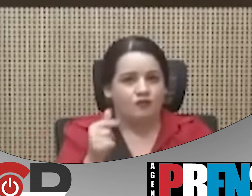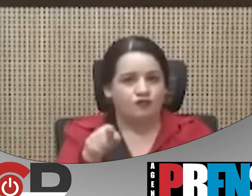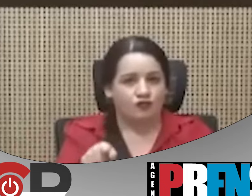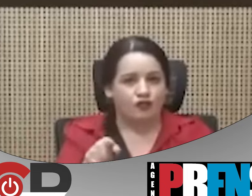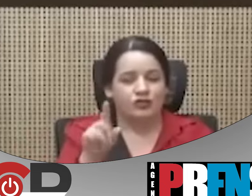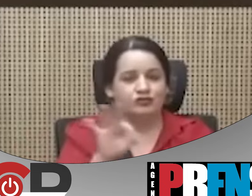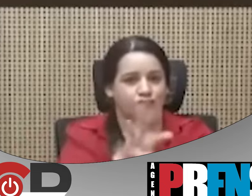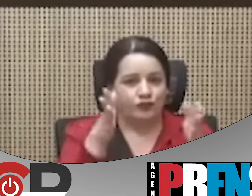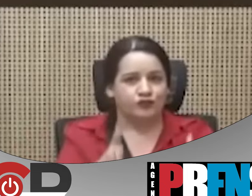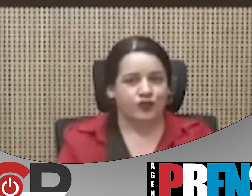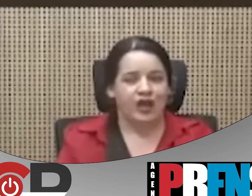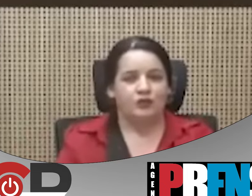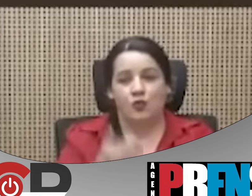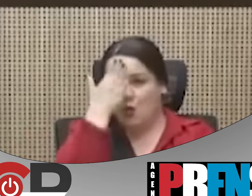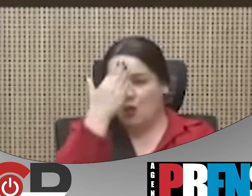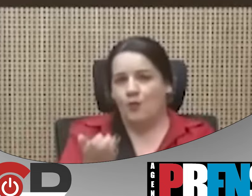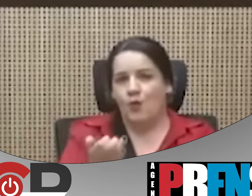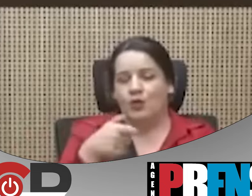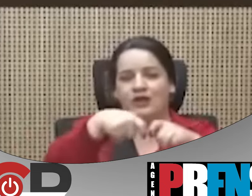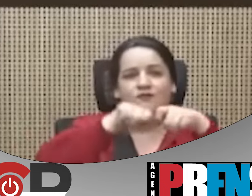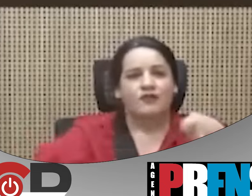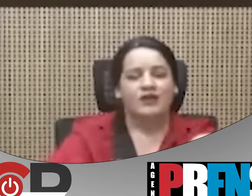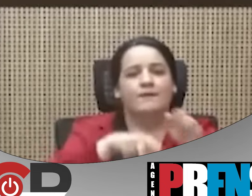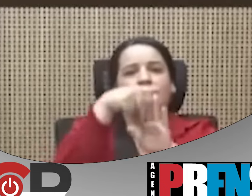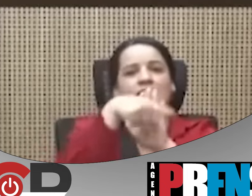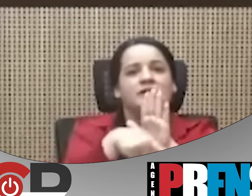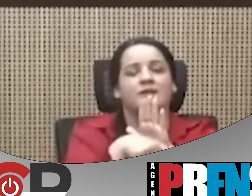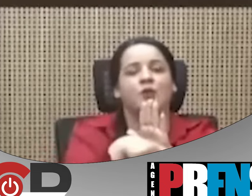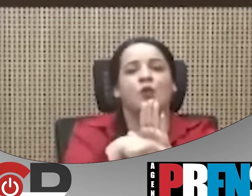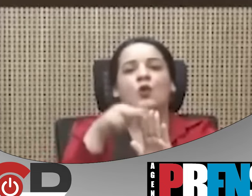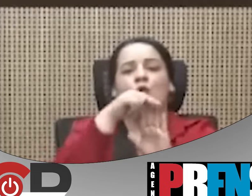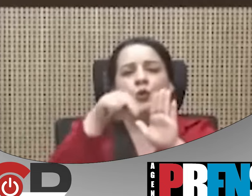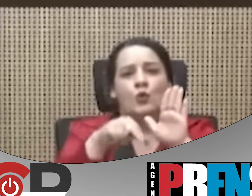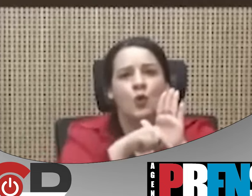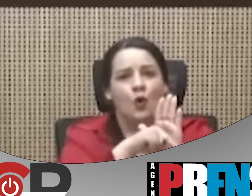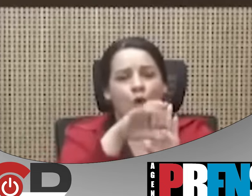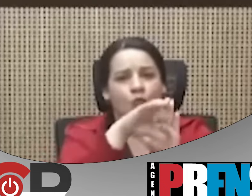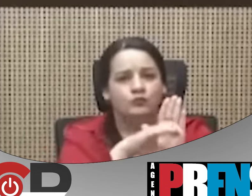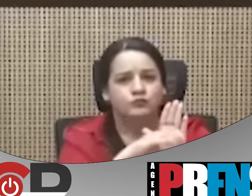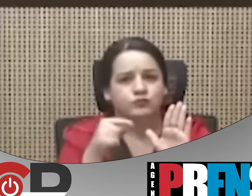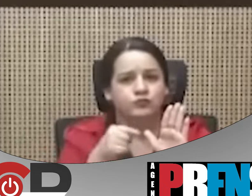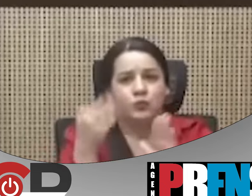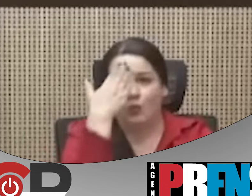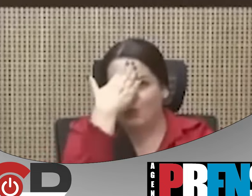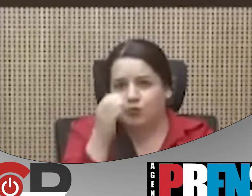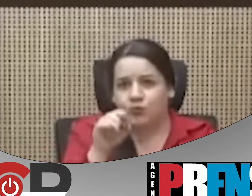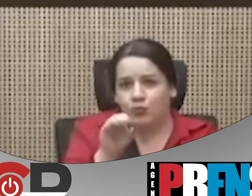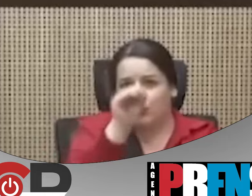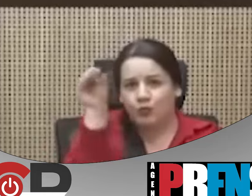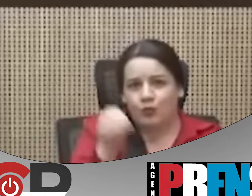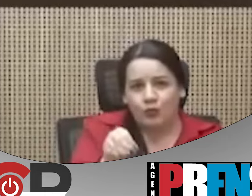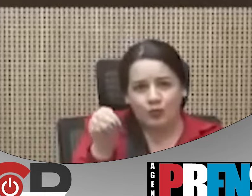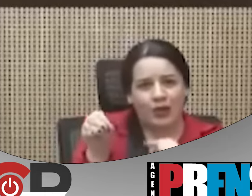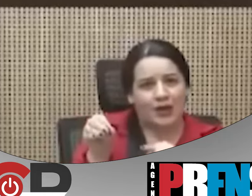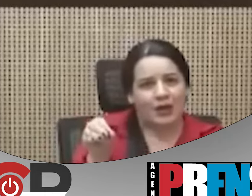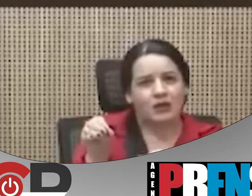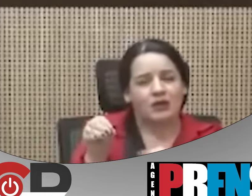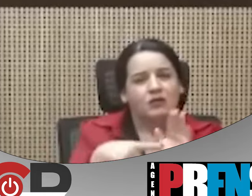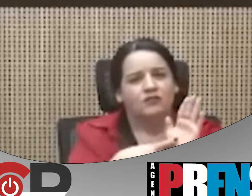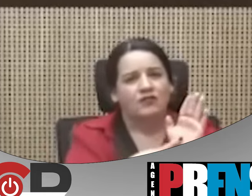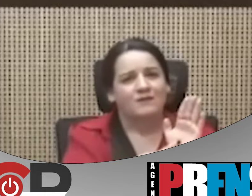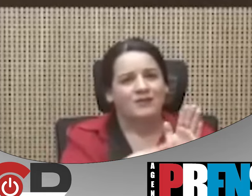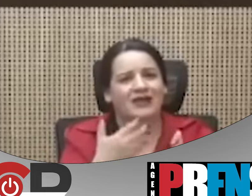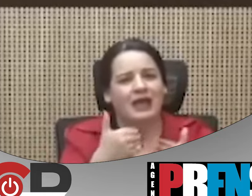abro comillas, infringe principios y normas constitucionales, pues el porcentaje representa casi un